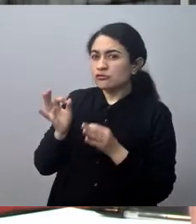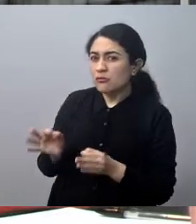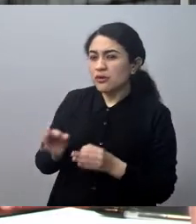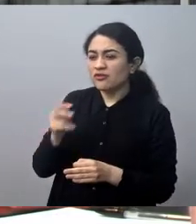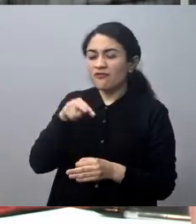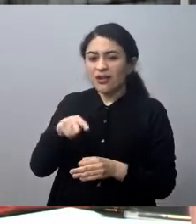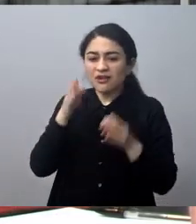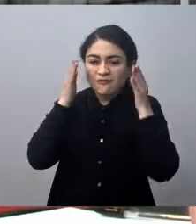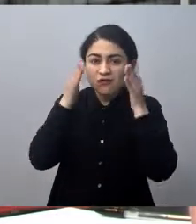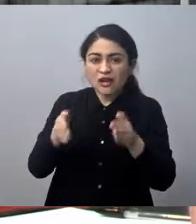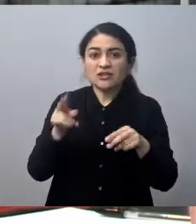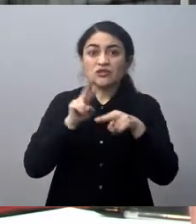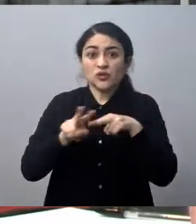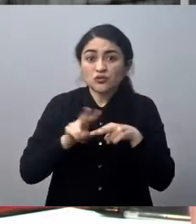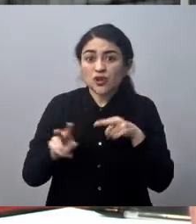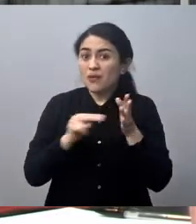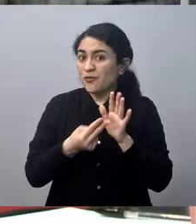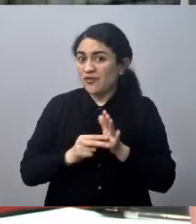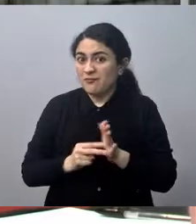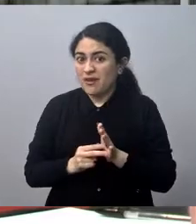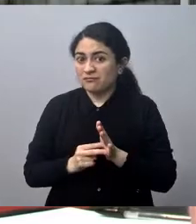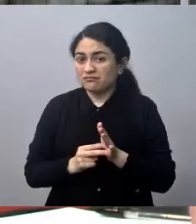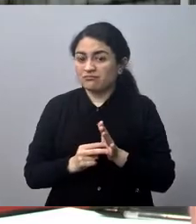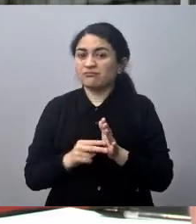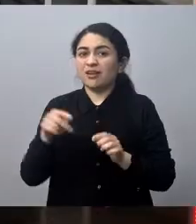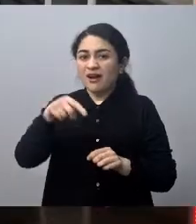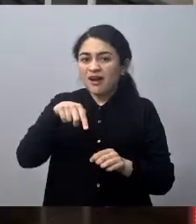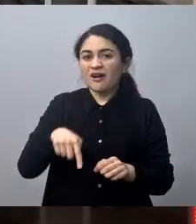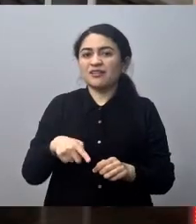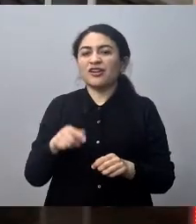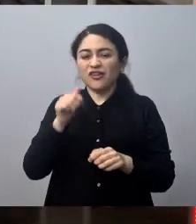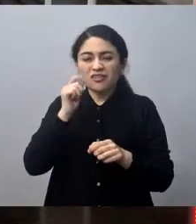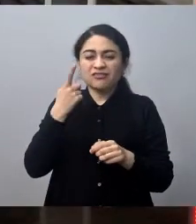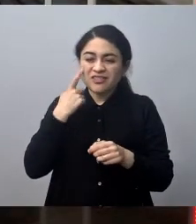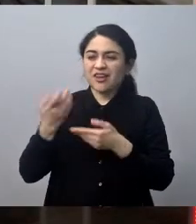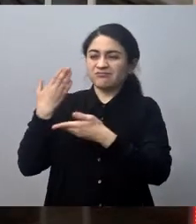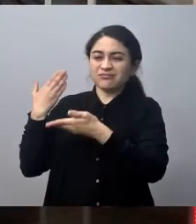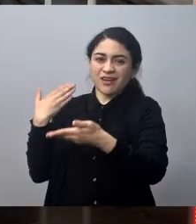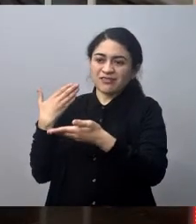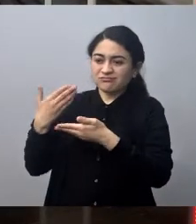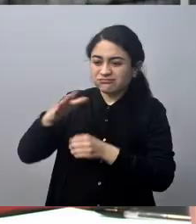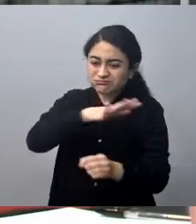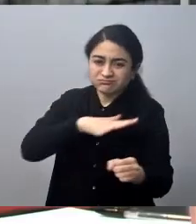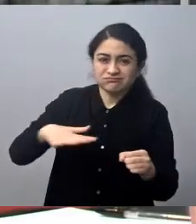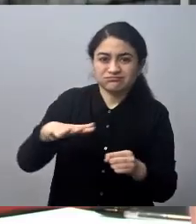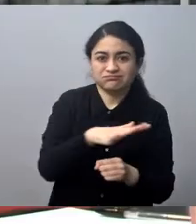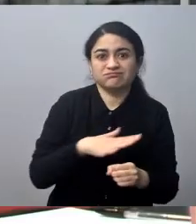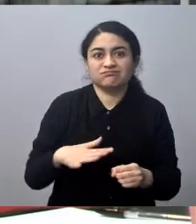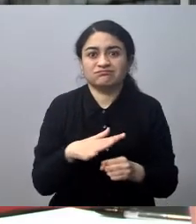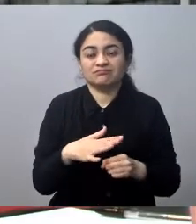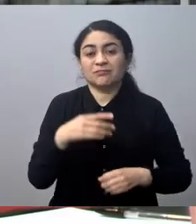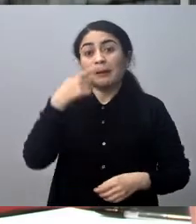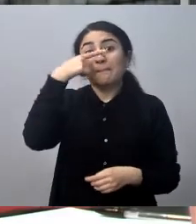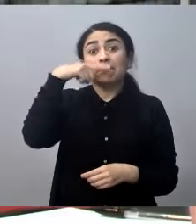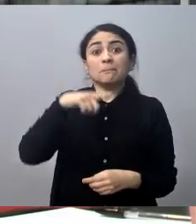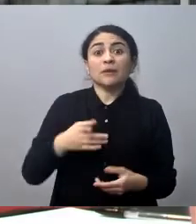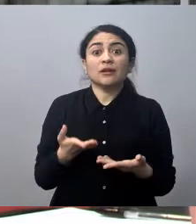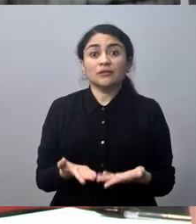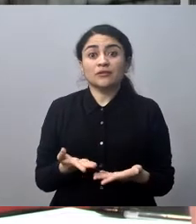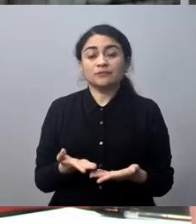concentrarse en solucionar la problemática que hoy día estaba sucediendo en los días anteriores. Sin embargo,